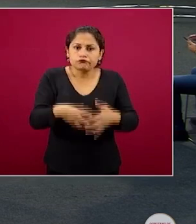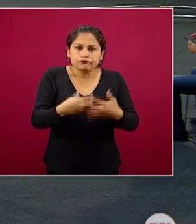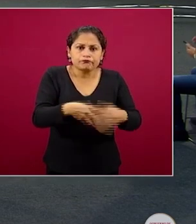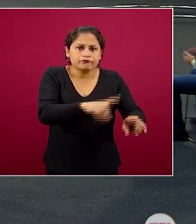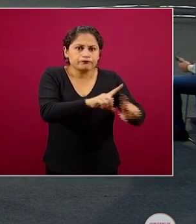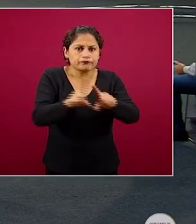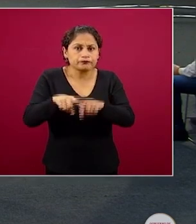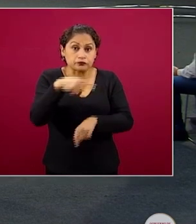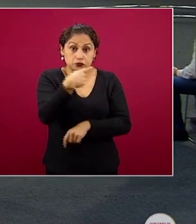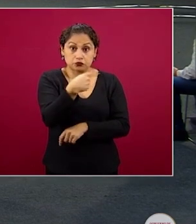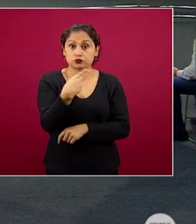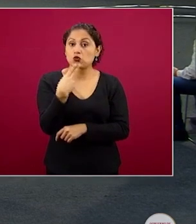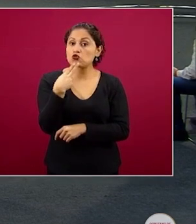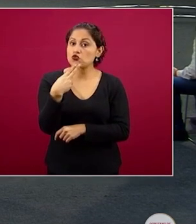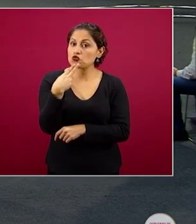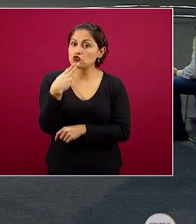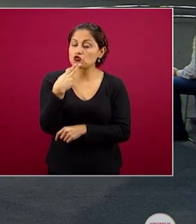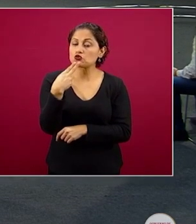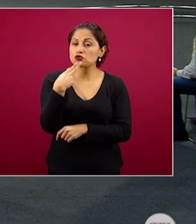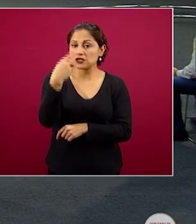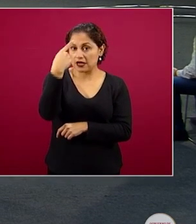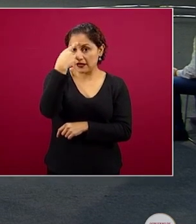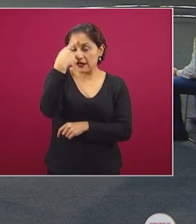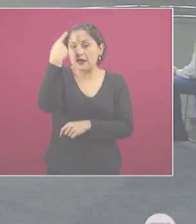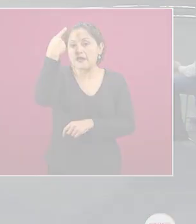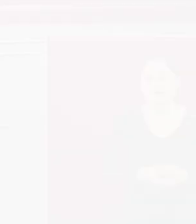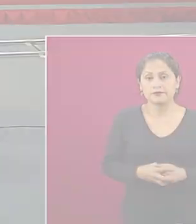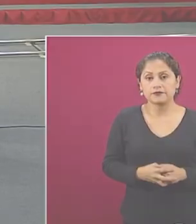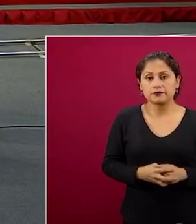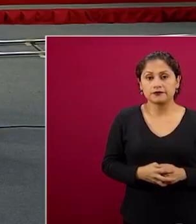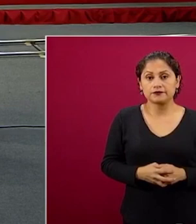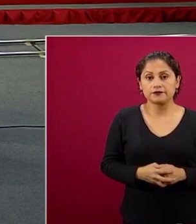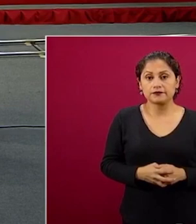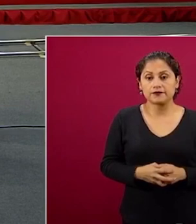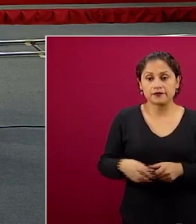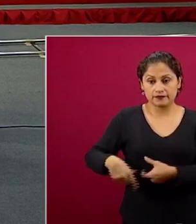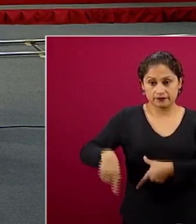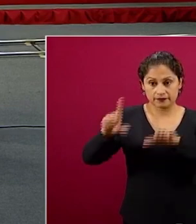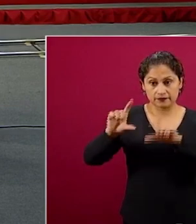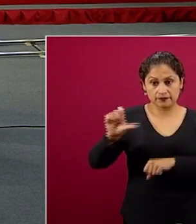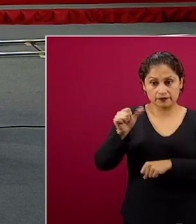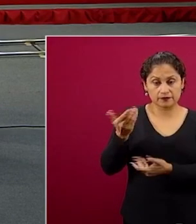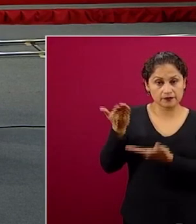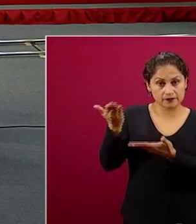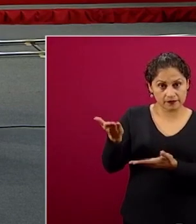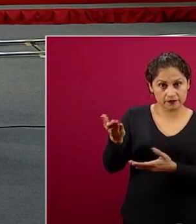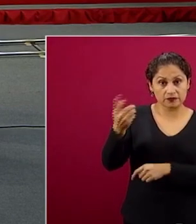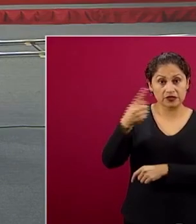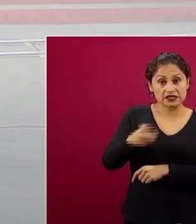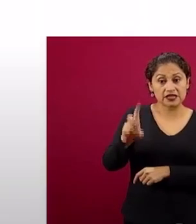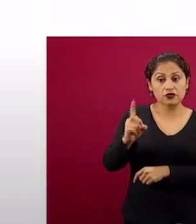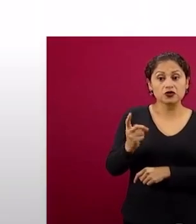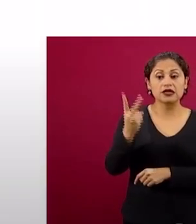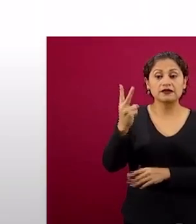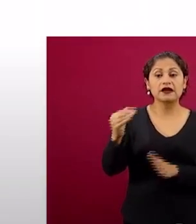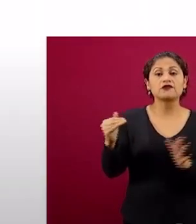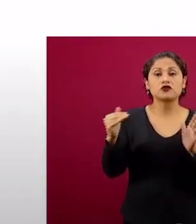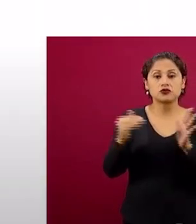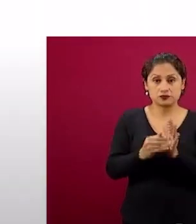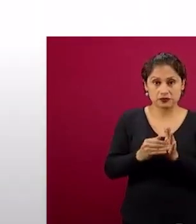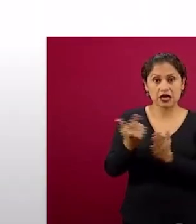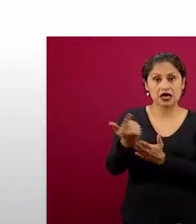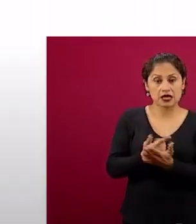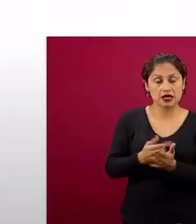las herramientas de trabajo que necesitan, pensando ya, ese es el mismo número de aprobados al día de hoy, 132 mil, es el